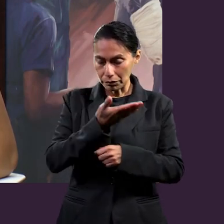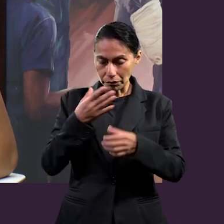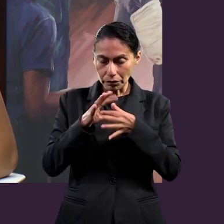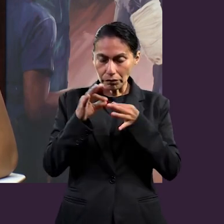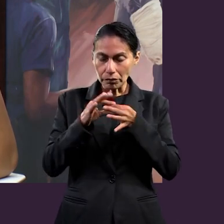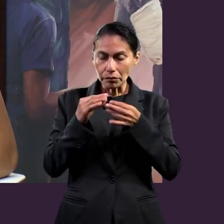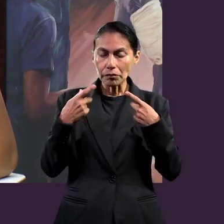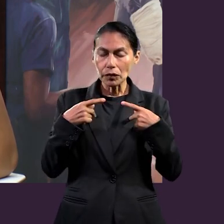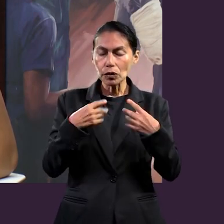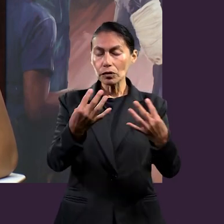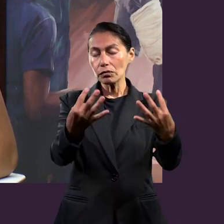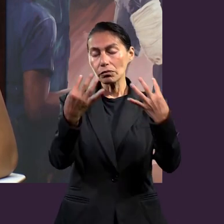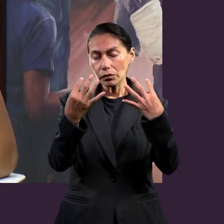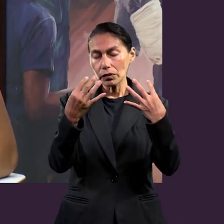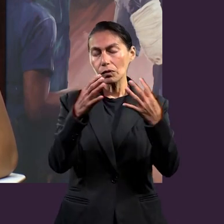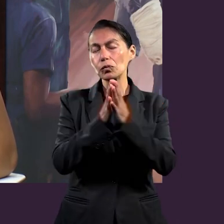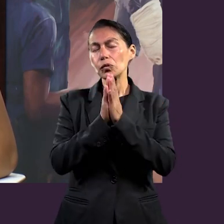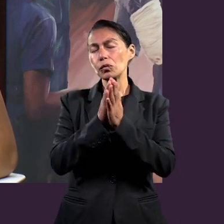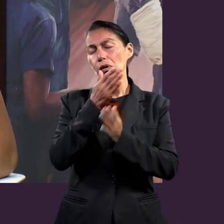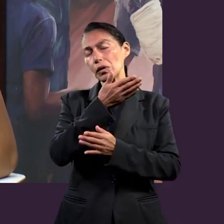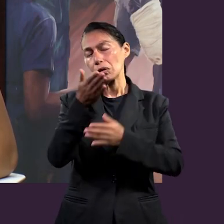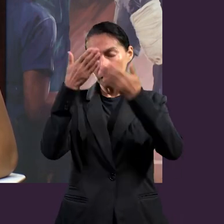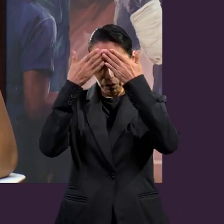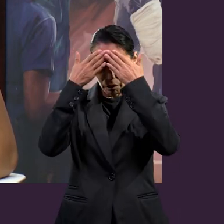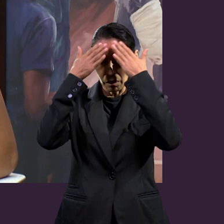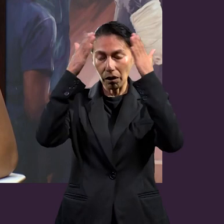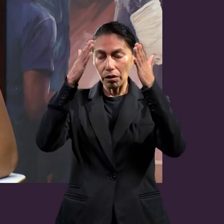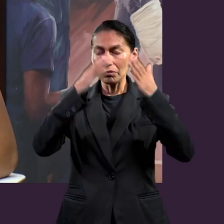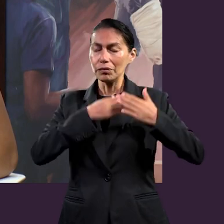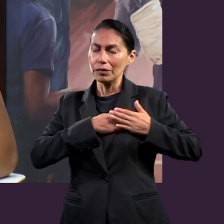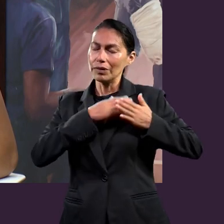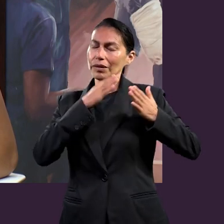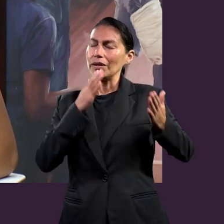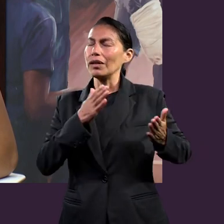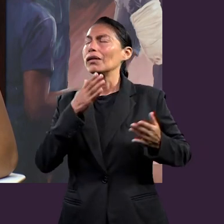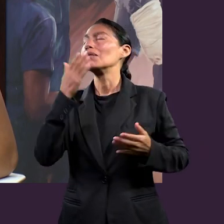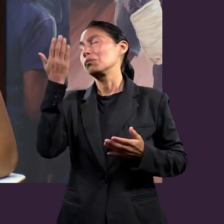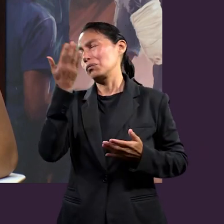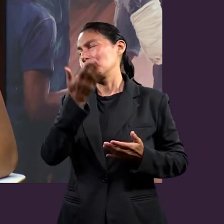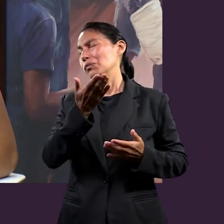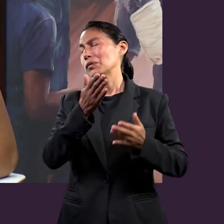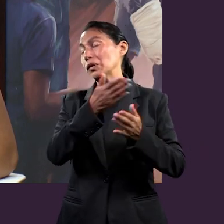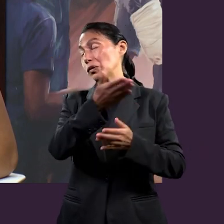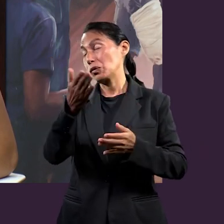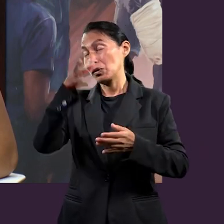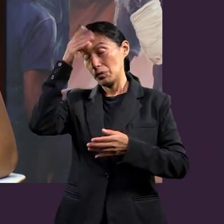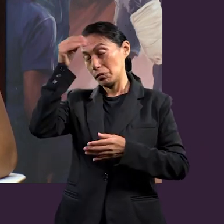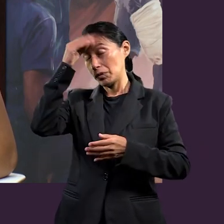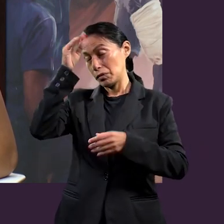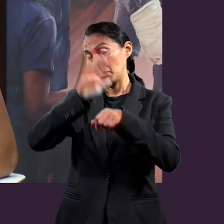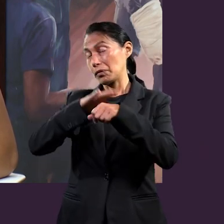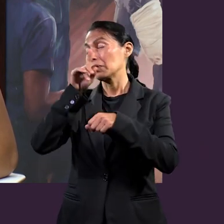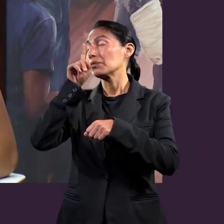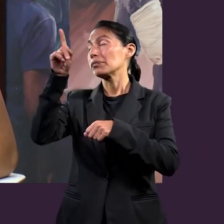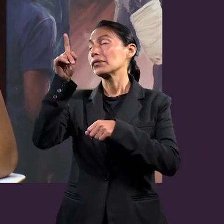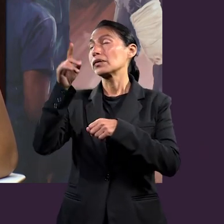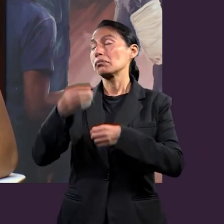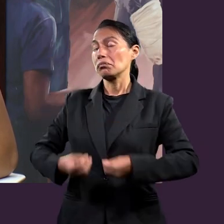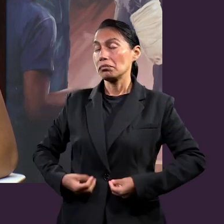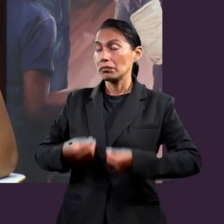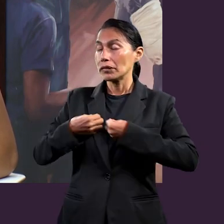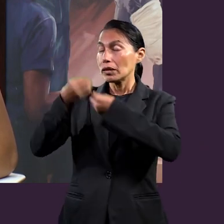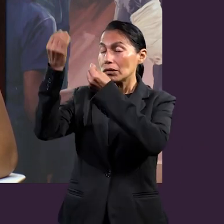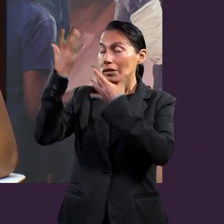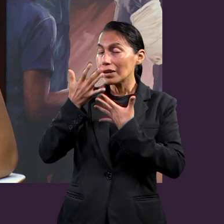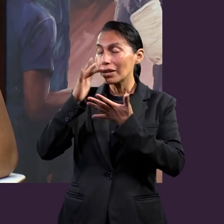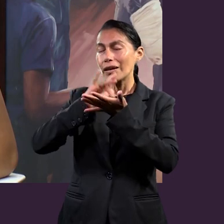compartirlos con las demás personas que nos ven, usted también puede abrirle su mente y su corazón para que puedan saber más de ti. Gracias Dios por la